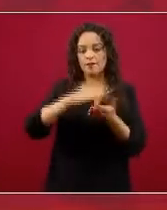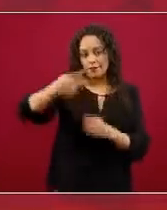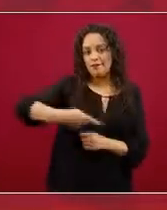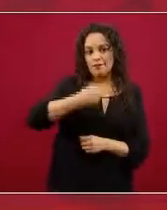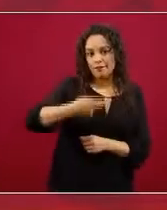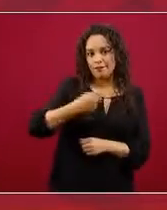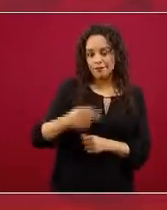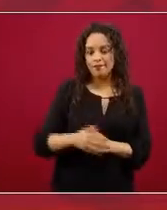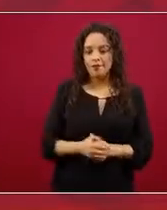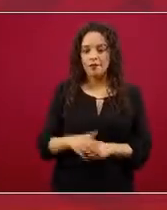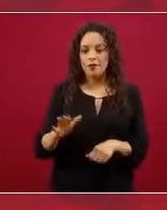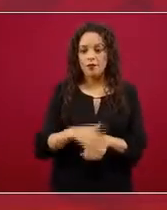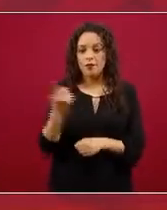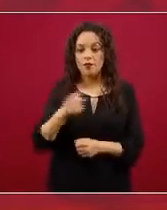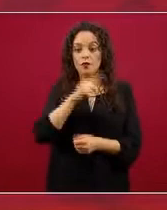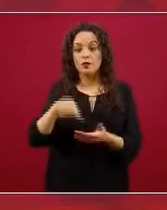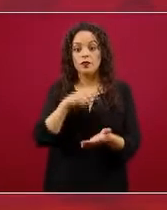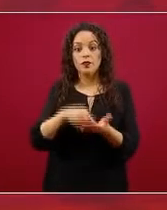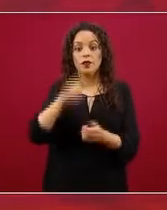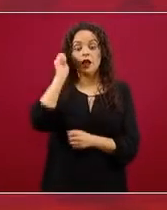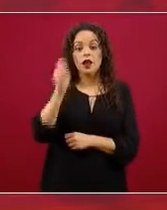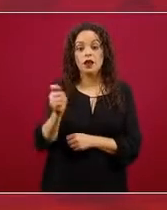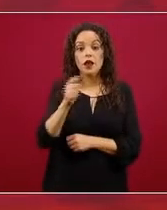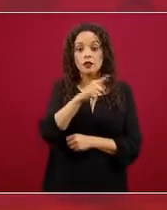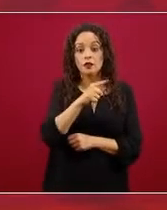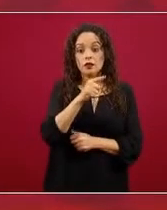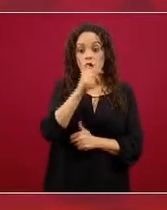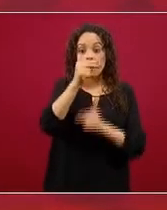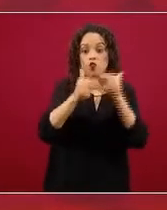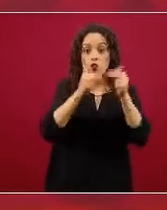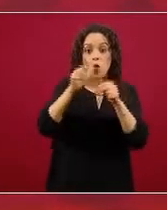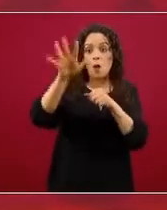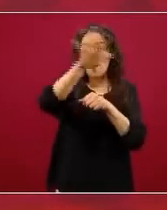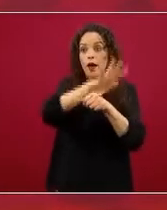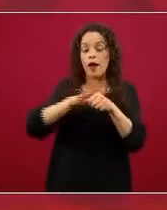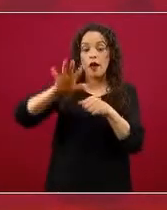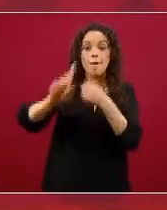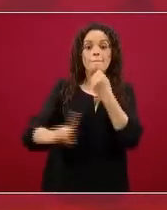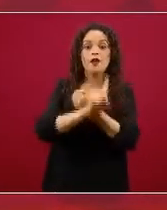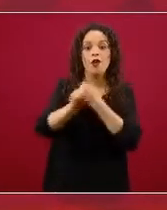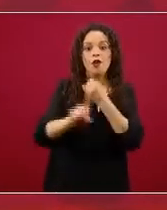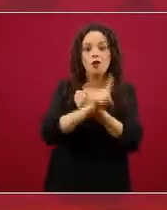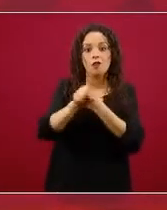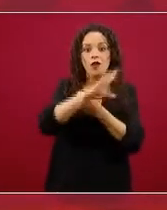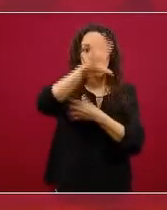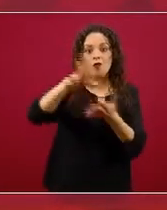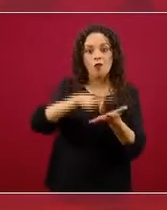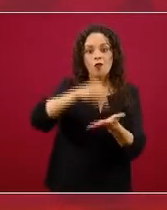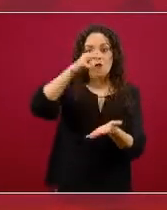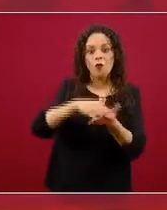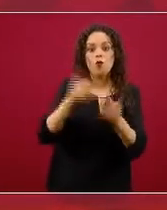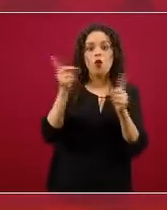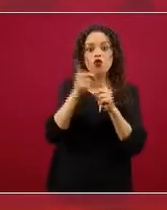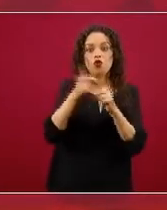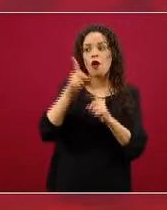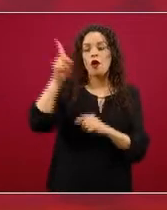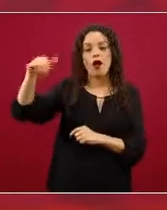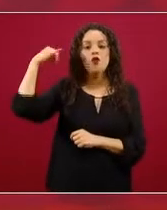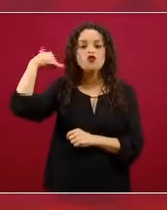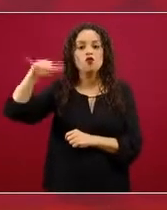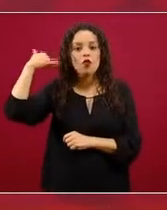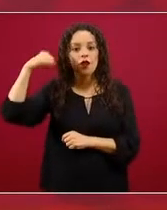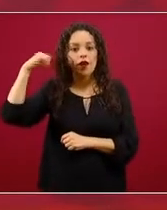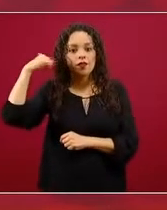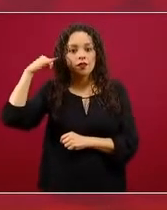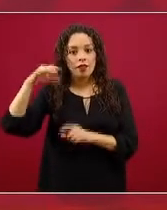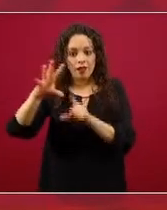sobre todo en la zona donde esta nube va a estar afectando, que es la península de Yucatán, el sureste mexicano. esta conversación la